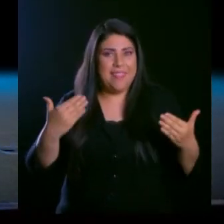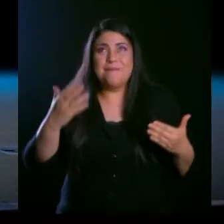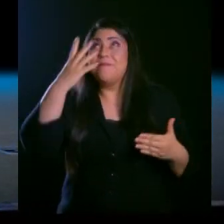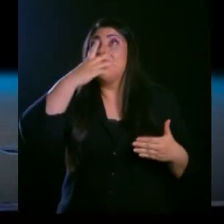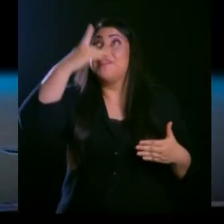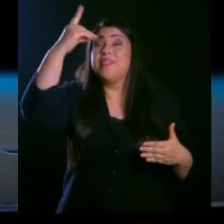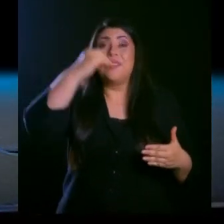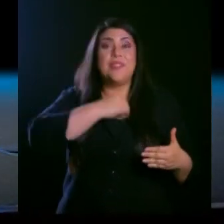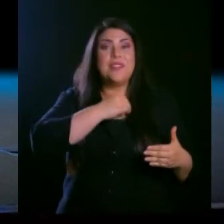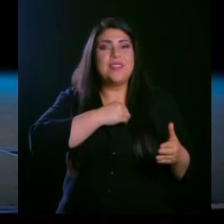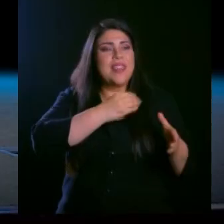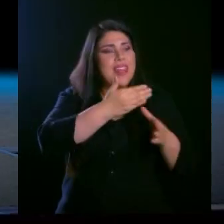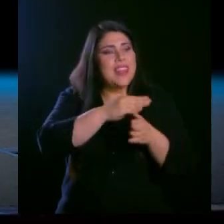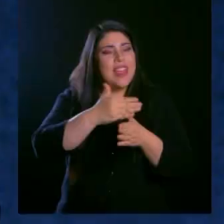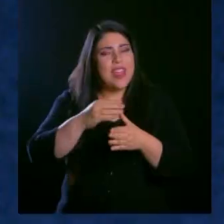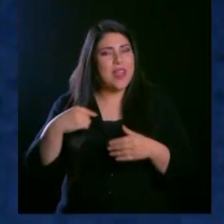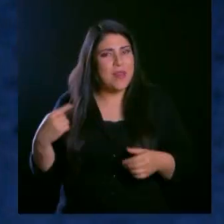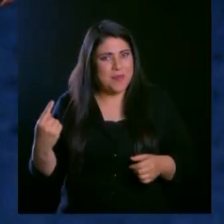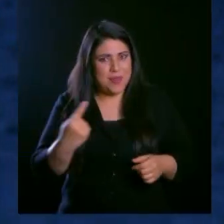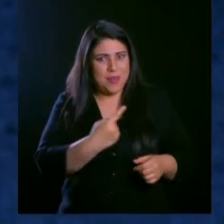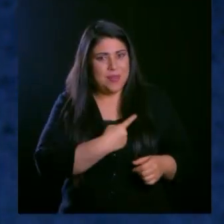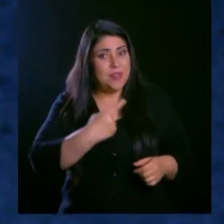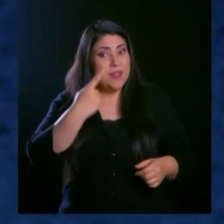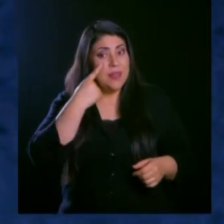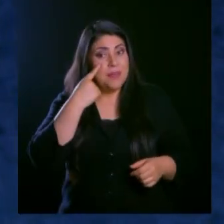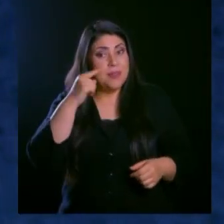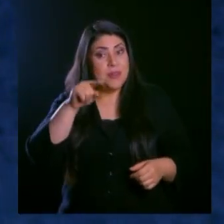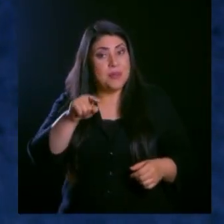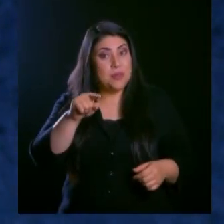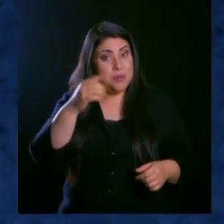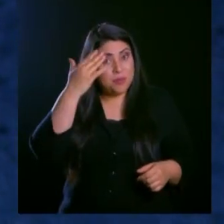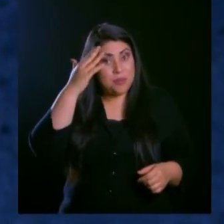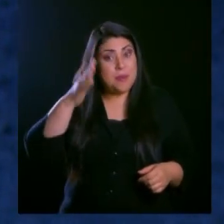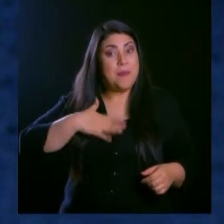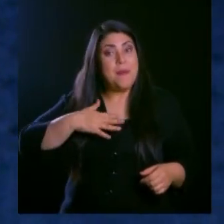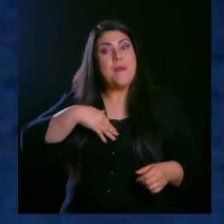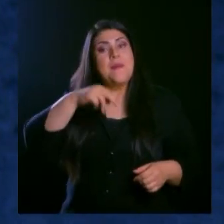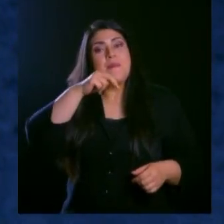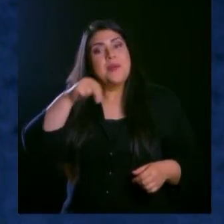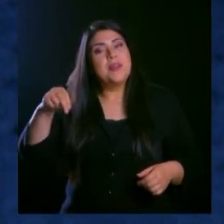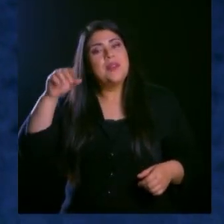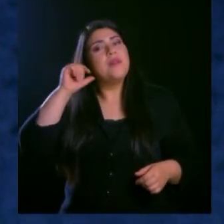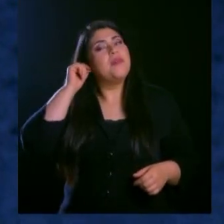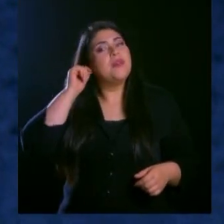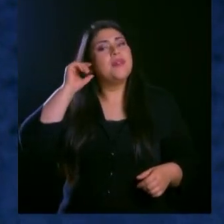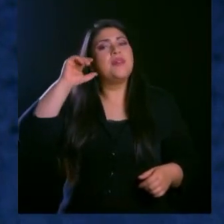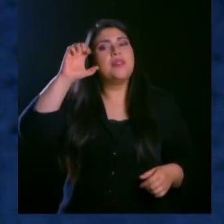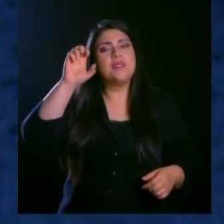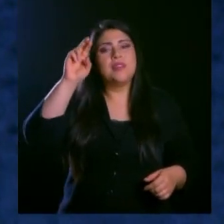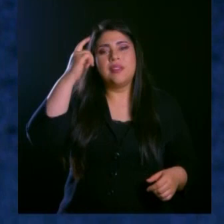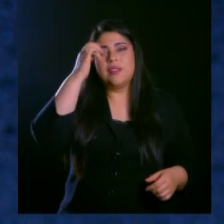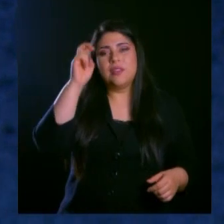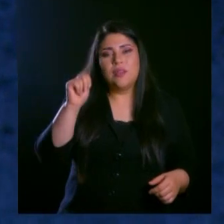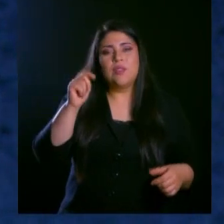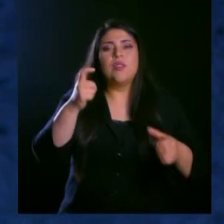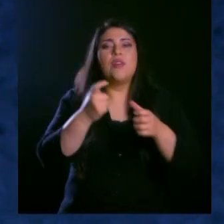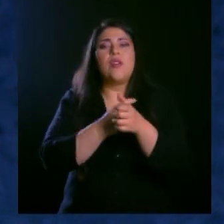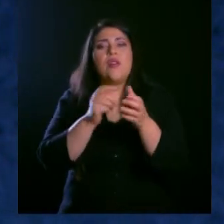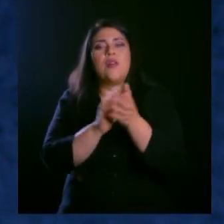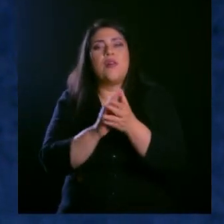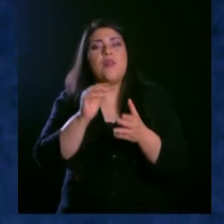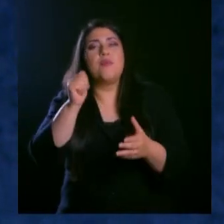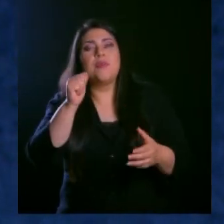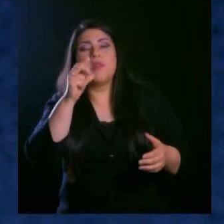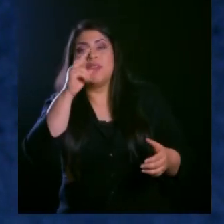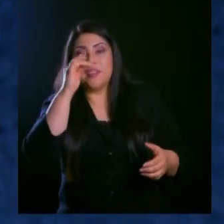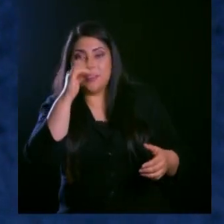compartir con nosotros hoy. Pues si no sabes, mi nombre es Gerson Fidalgo y estoy aquí en Guatemala con mi esposita Anita, los dos